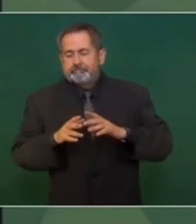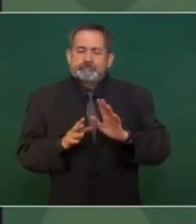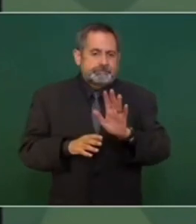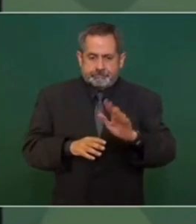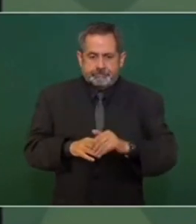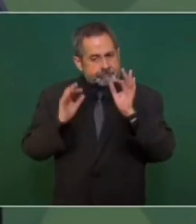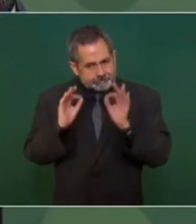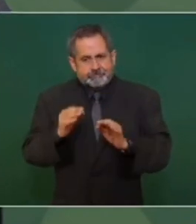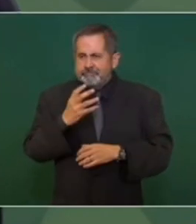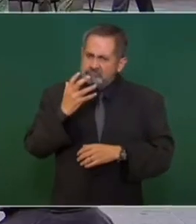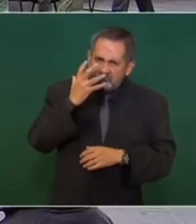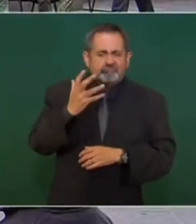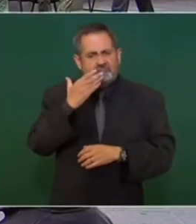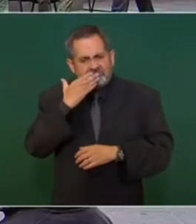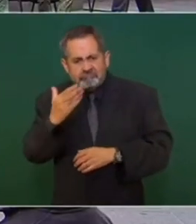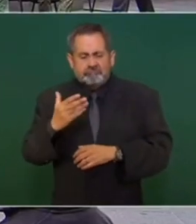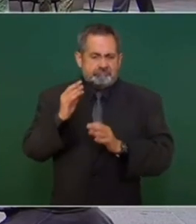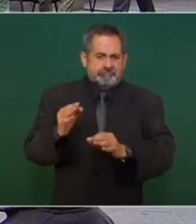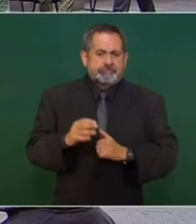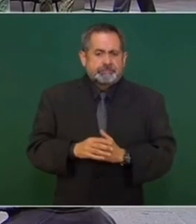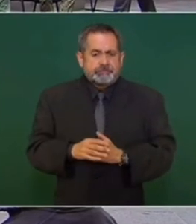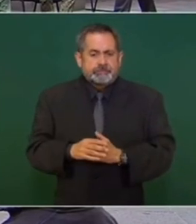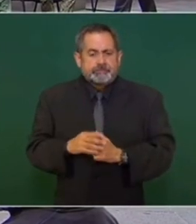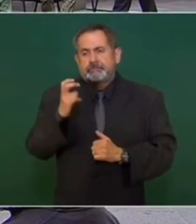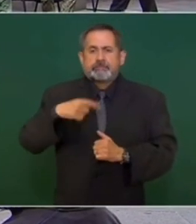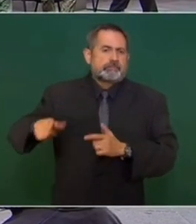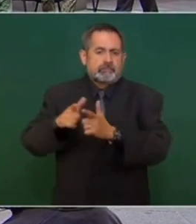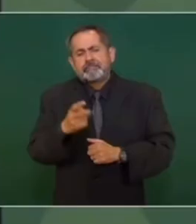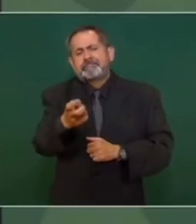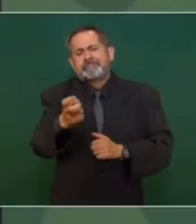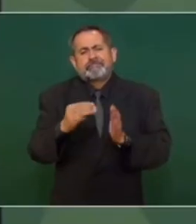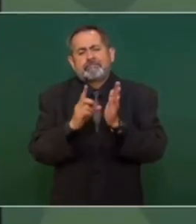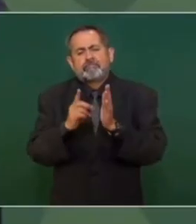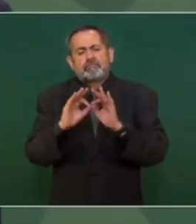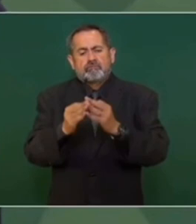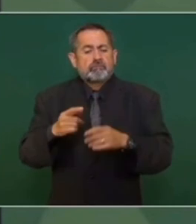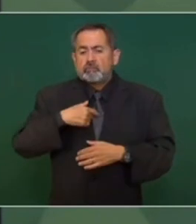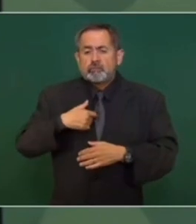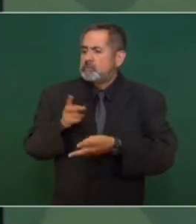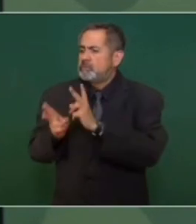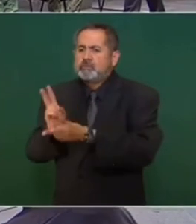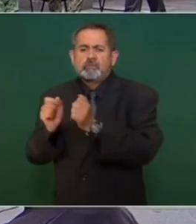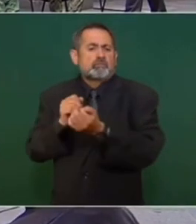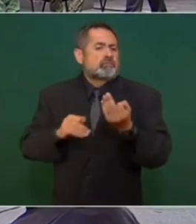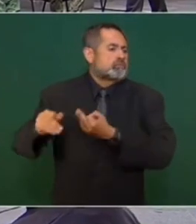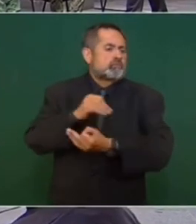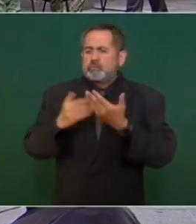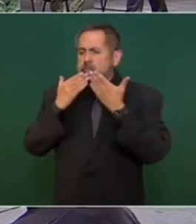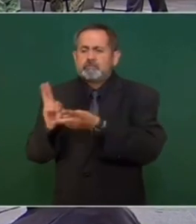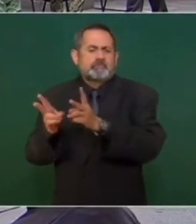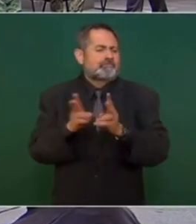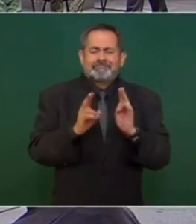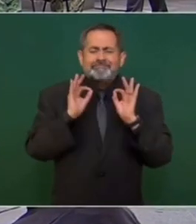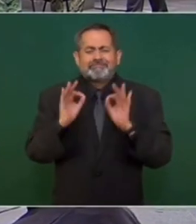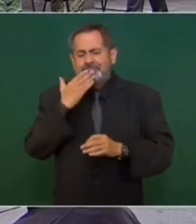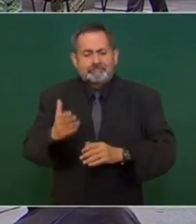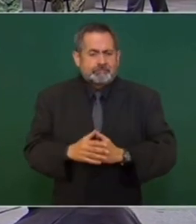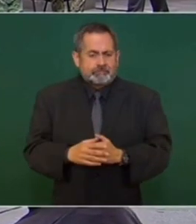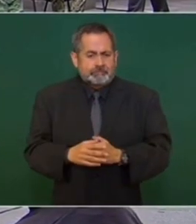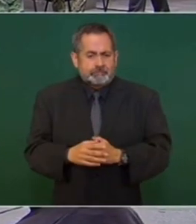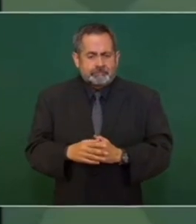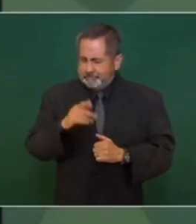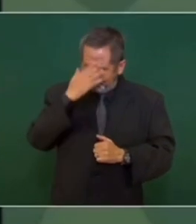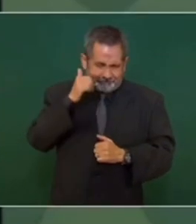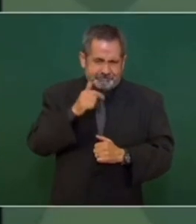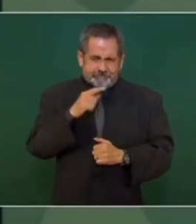Tiene que ser serio y eso los partidos lo tienen que resolver. Y me llevo muy bien con todos, no sabe cuánto